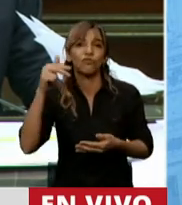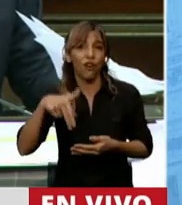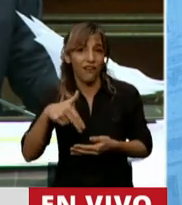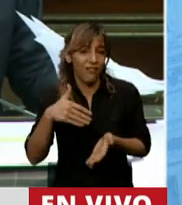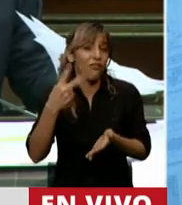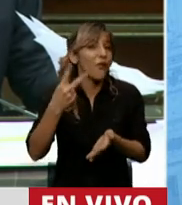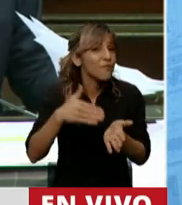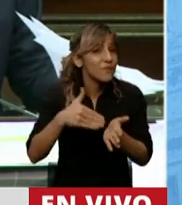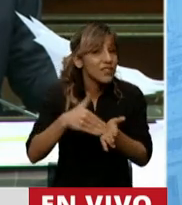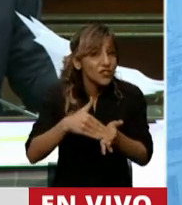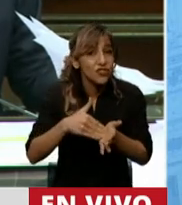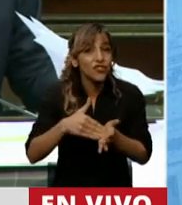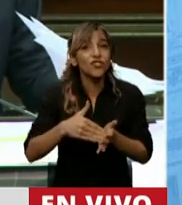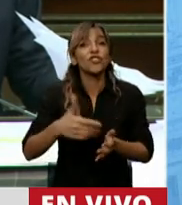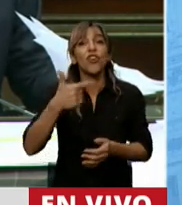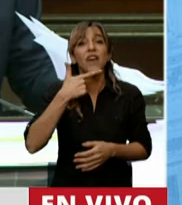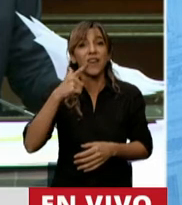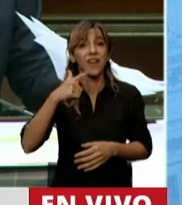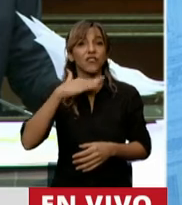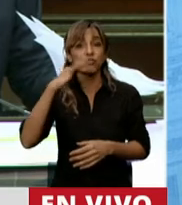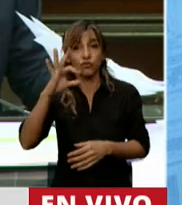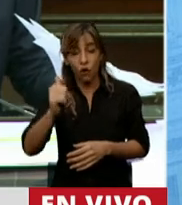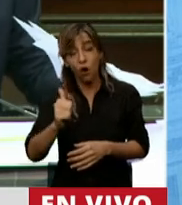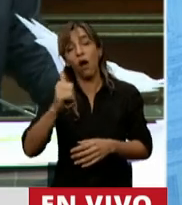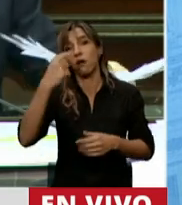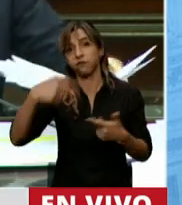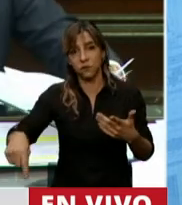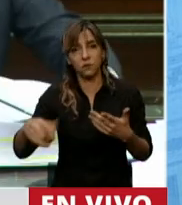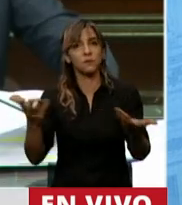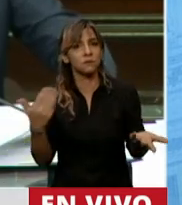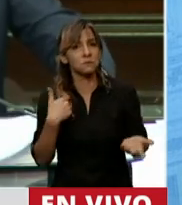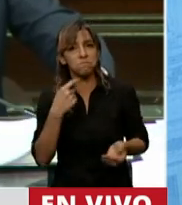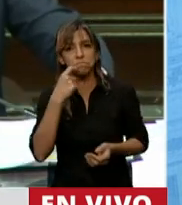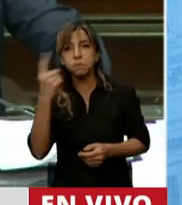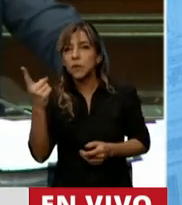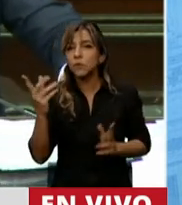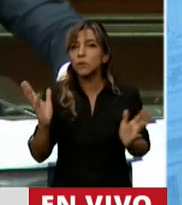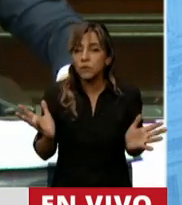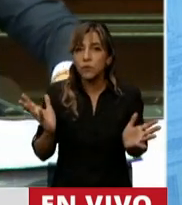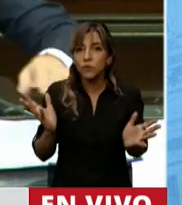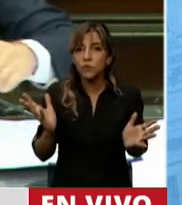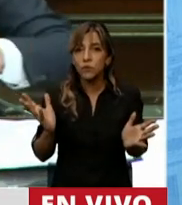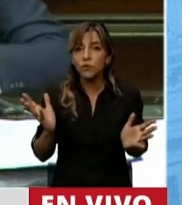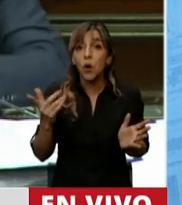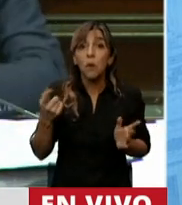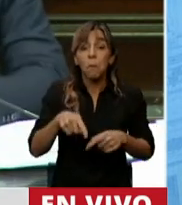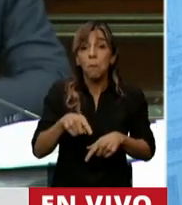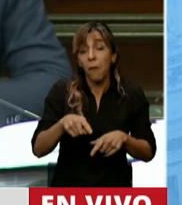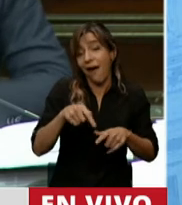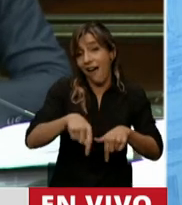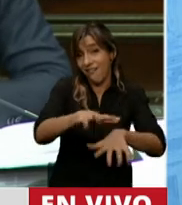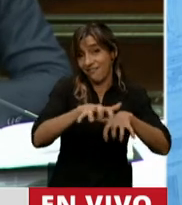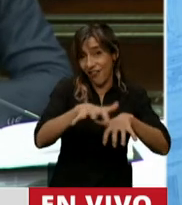mencionando los subproductos. Y sin embargo, la respuesta es que estamos esperando que terminen las ventas de esta cosecha.